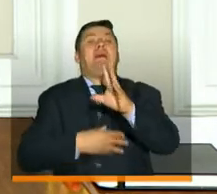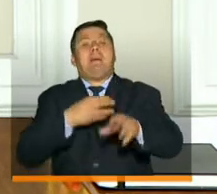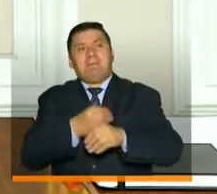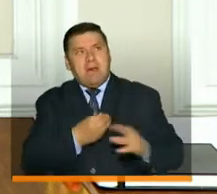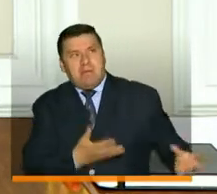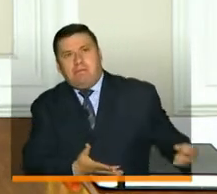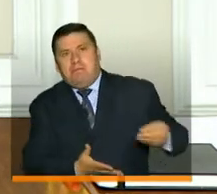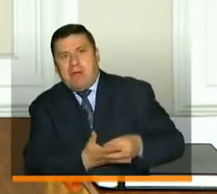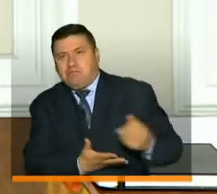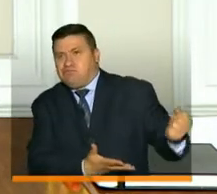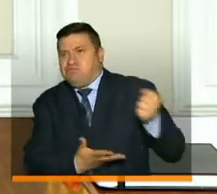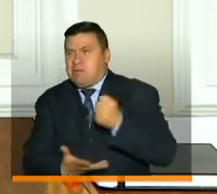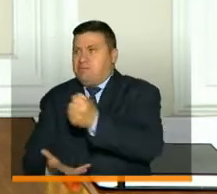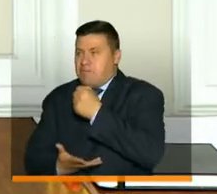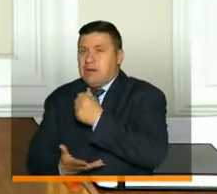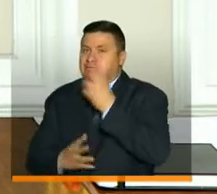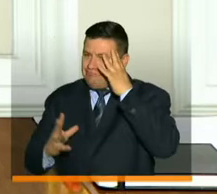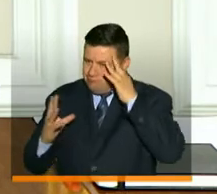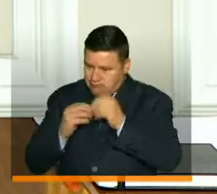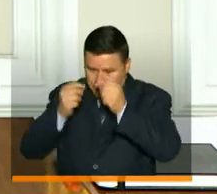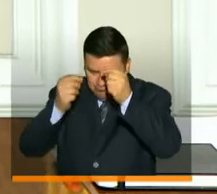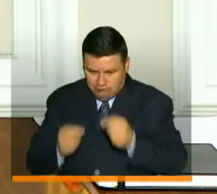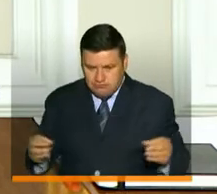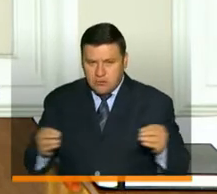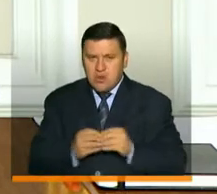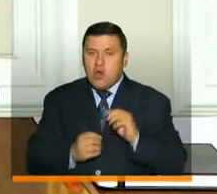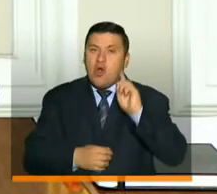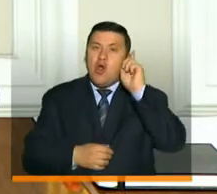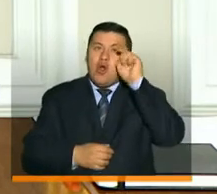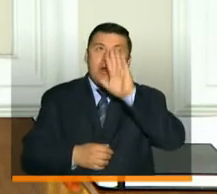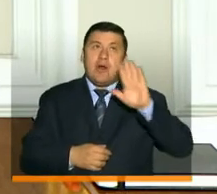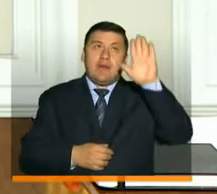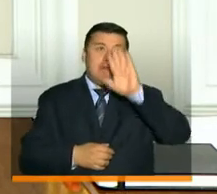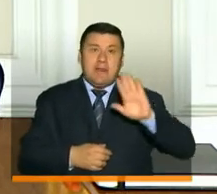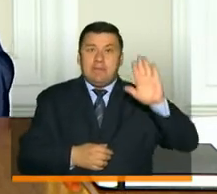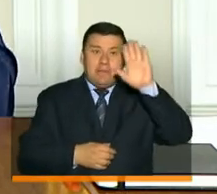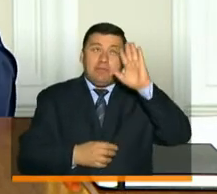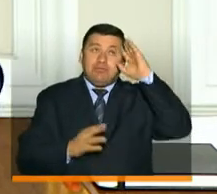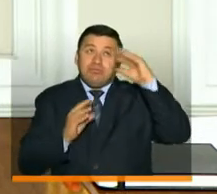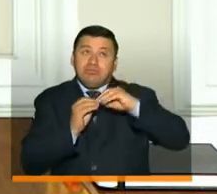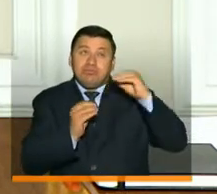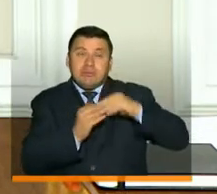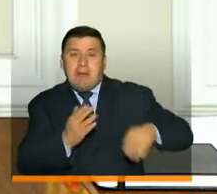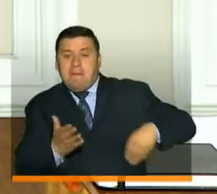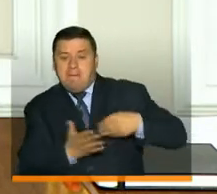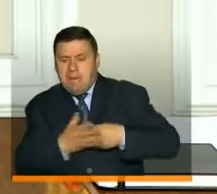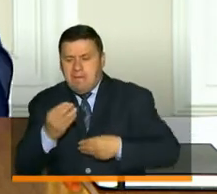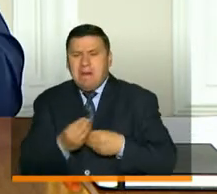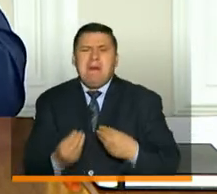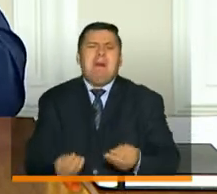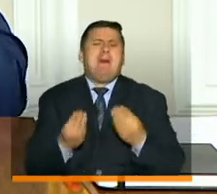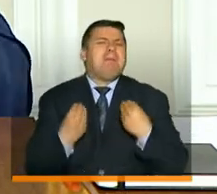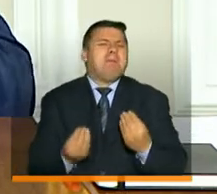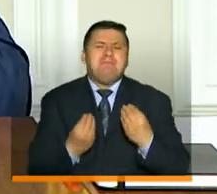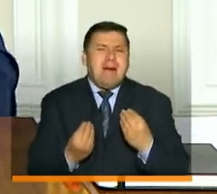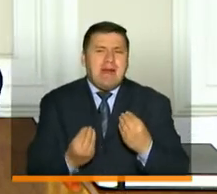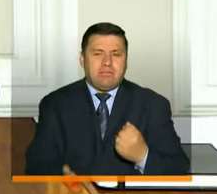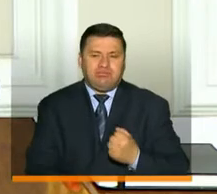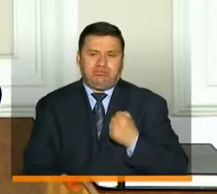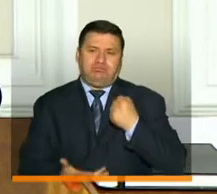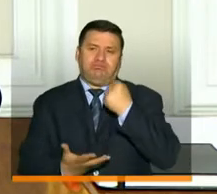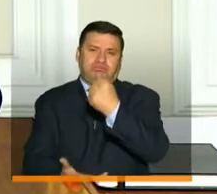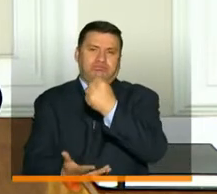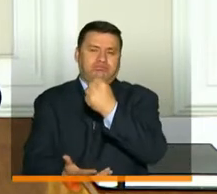aportes que esperamos consolidar con los gobiernos territoriales. ¿Para qué? Para brindar